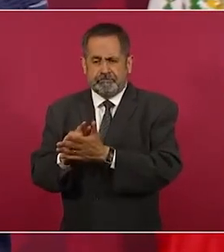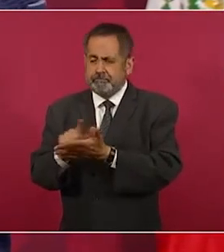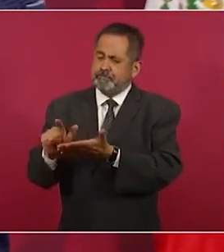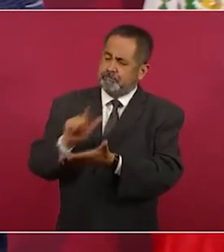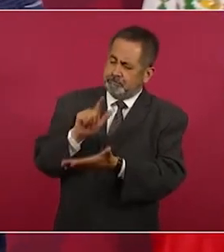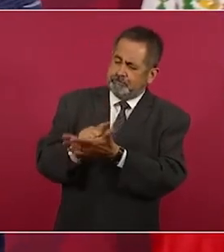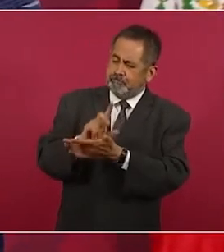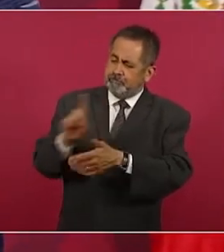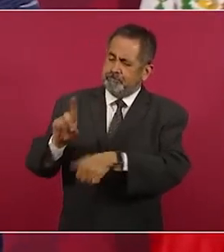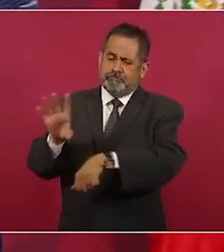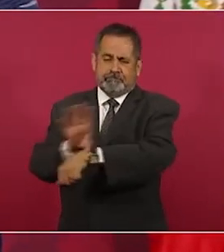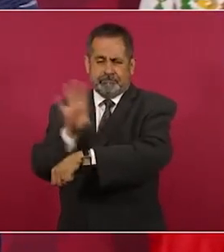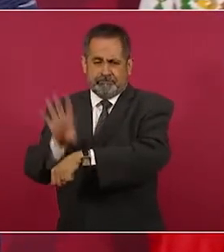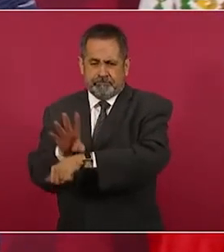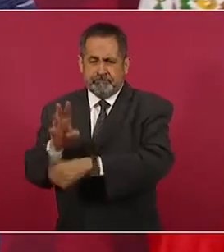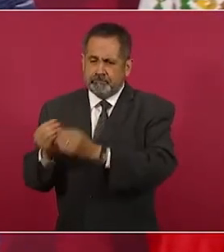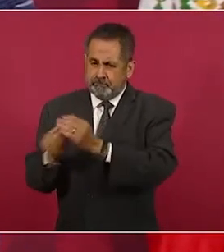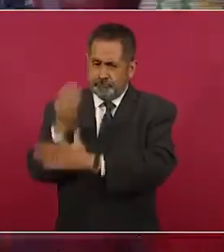eléctrica.